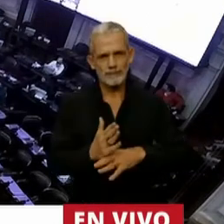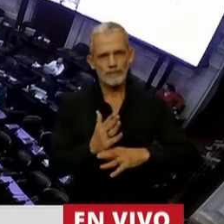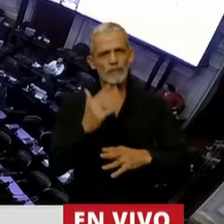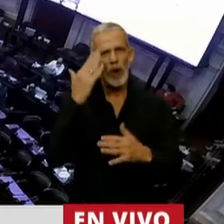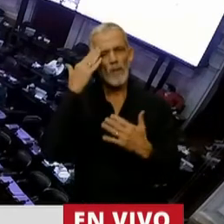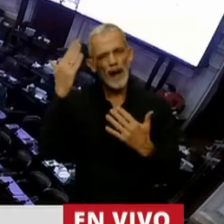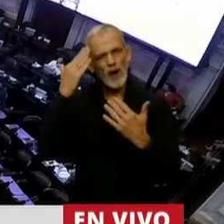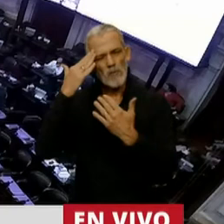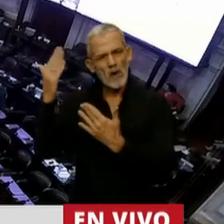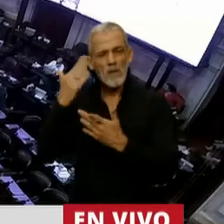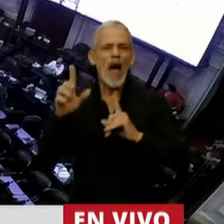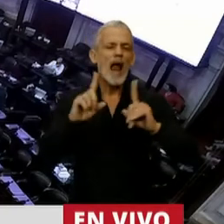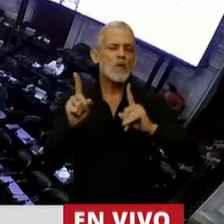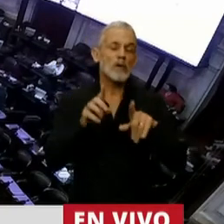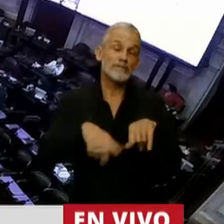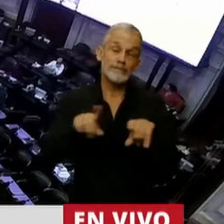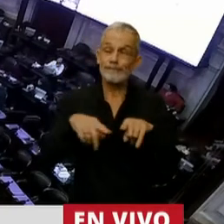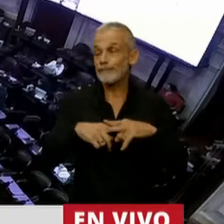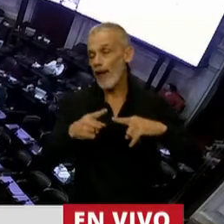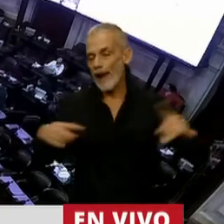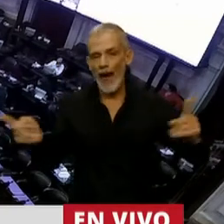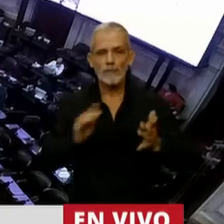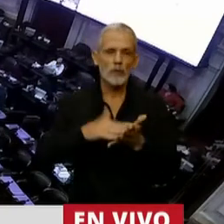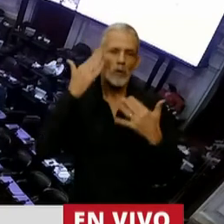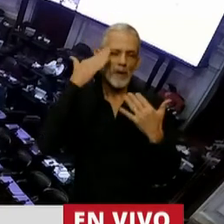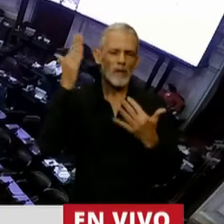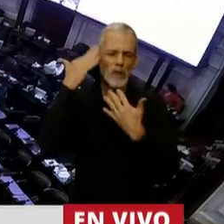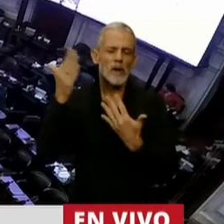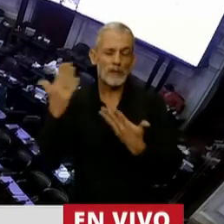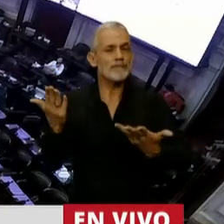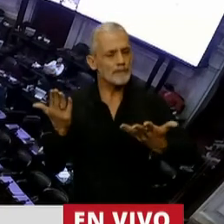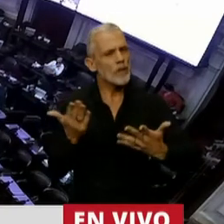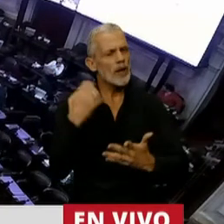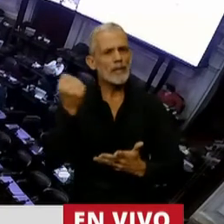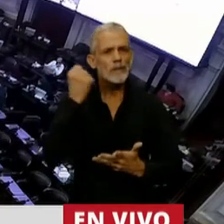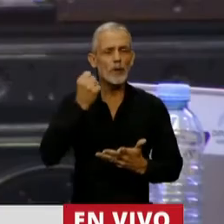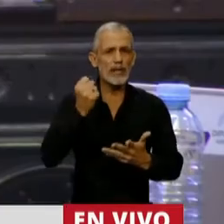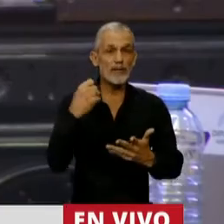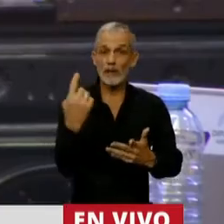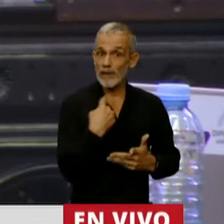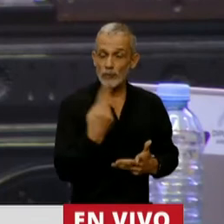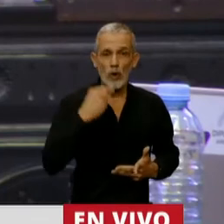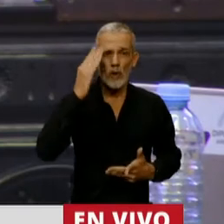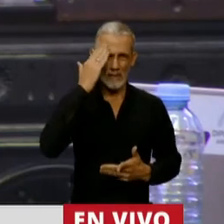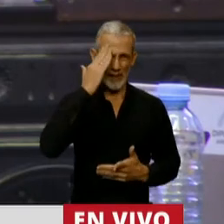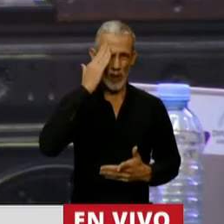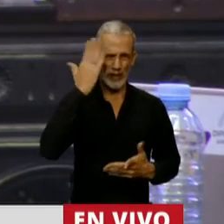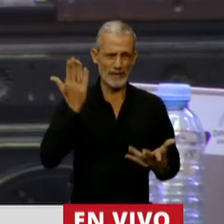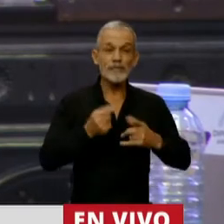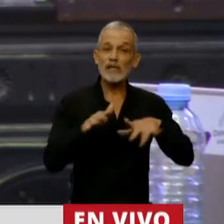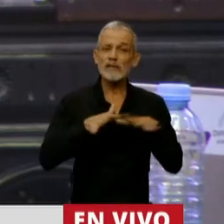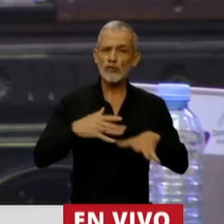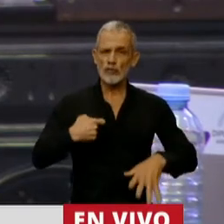algunos puede ser un poco tedioso, extenso, largo, pero es importante tener memoria. La situación